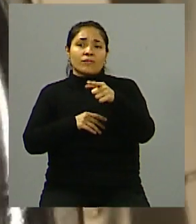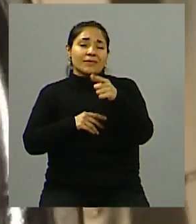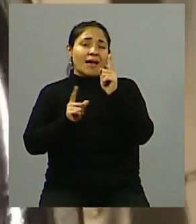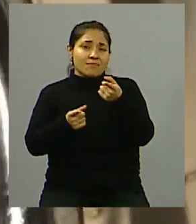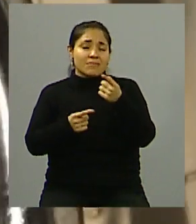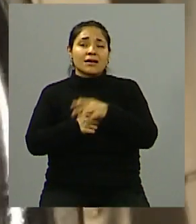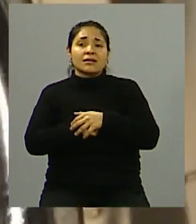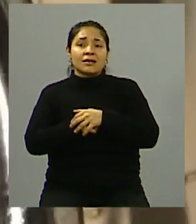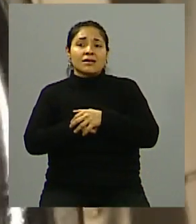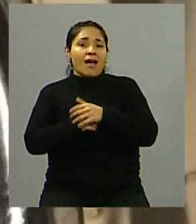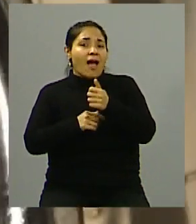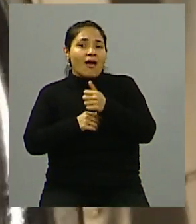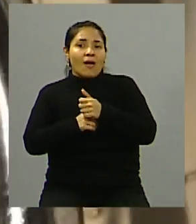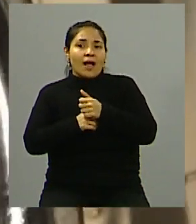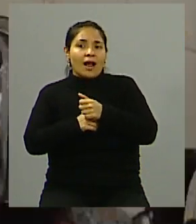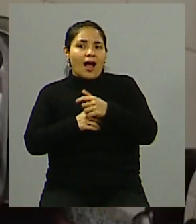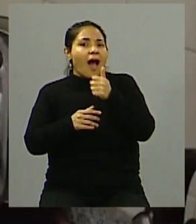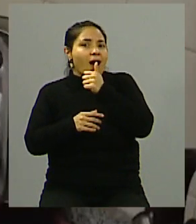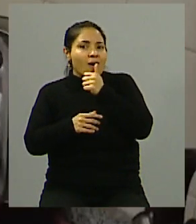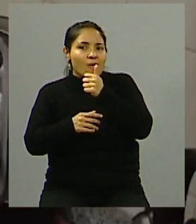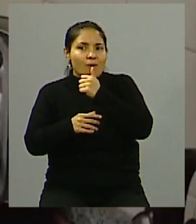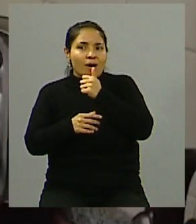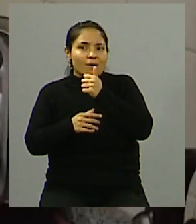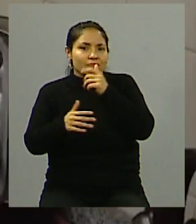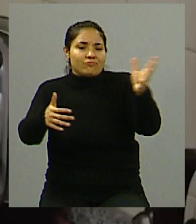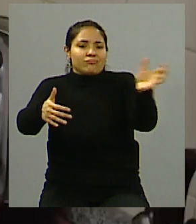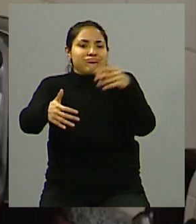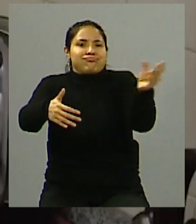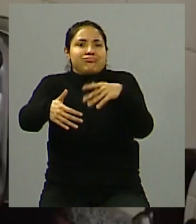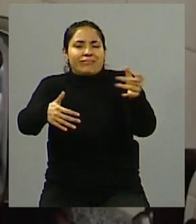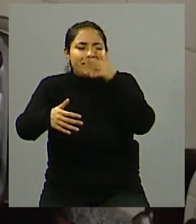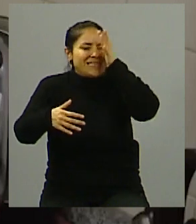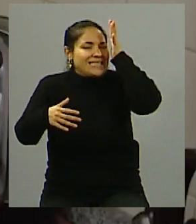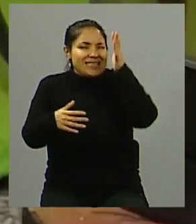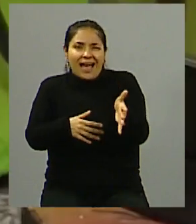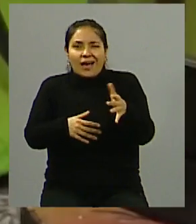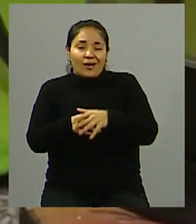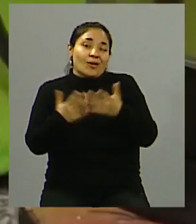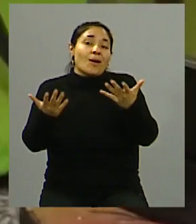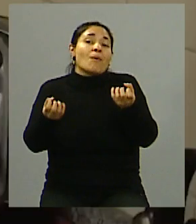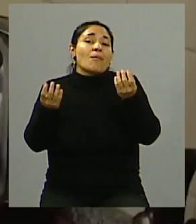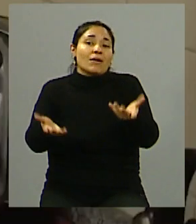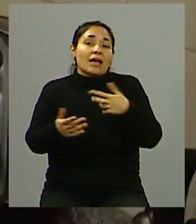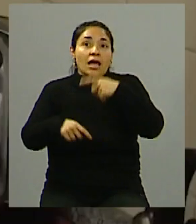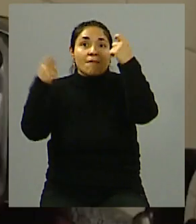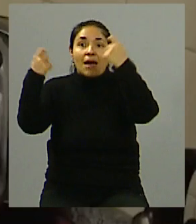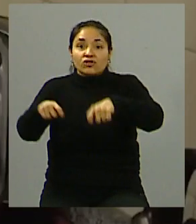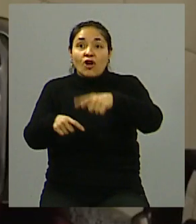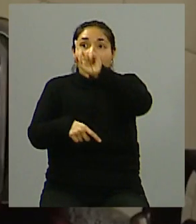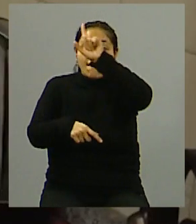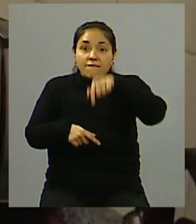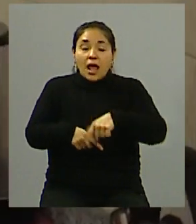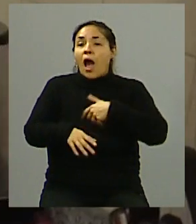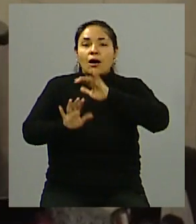desproporcionado o hasta abusivo del agua. Porque, bueno, prima esa lógica de captar inversiones, de que son